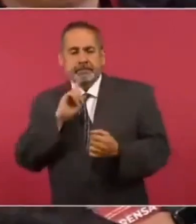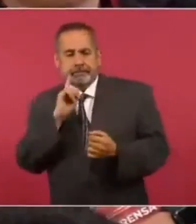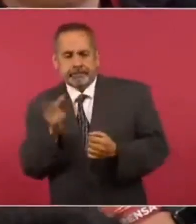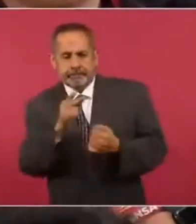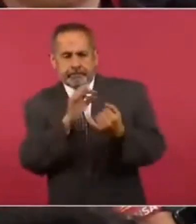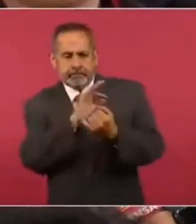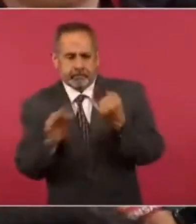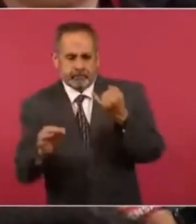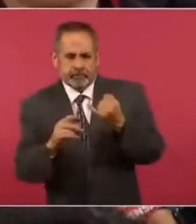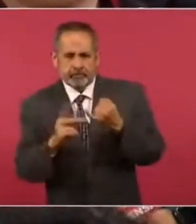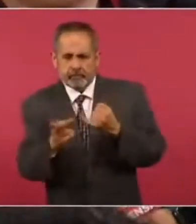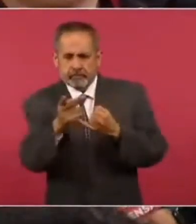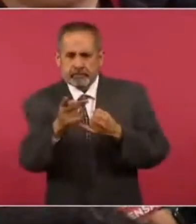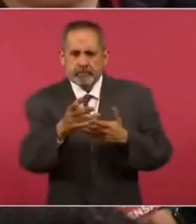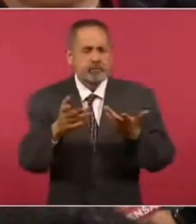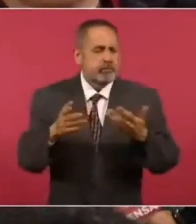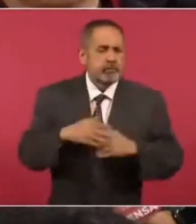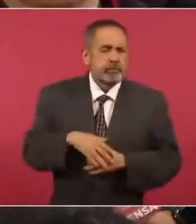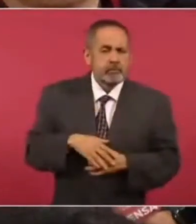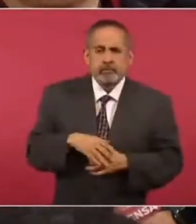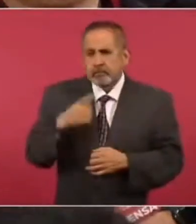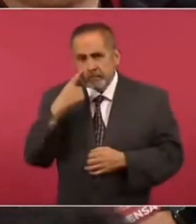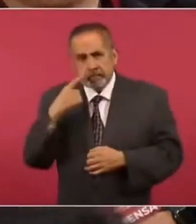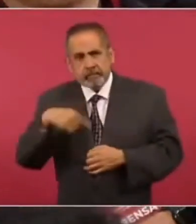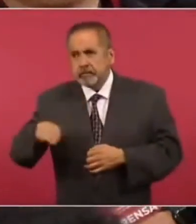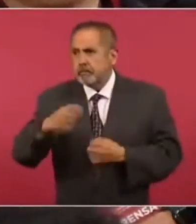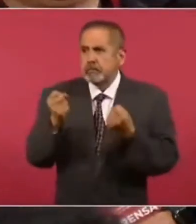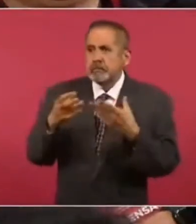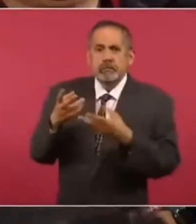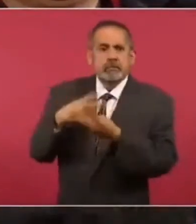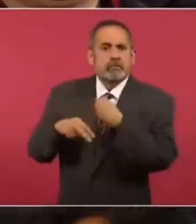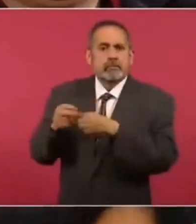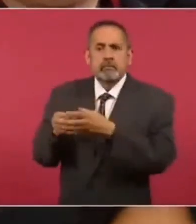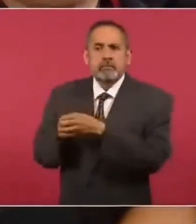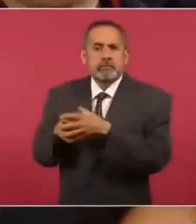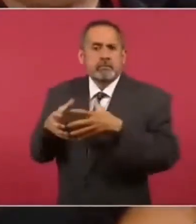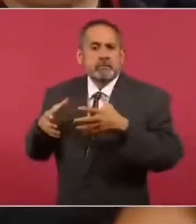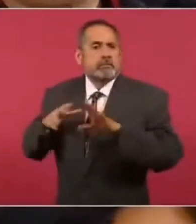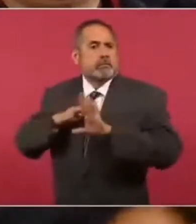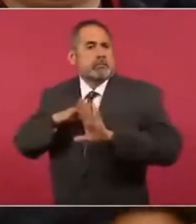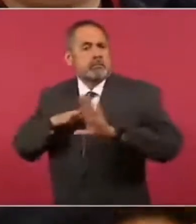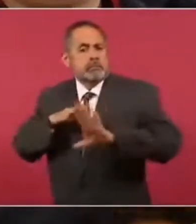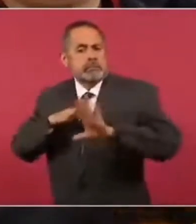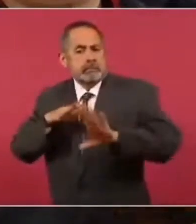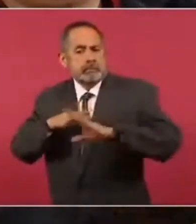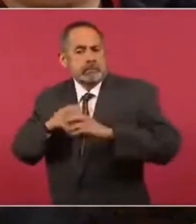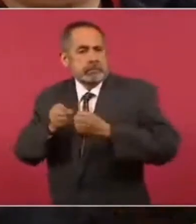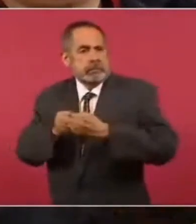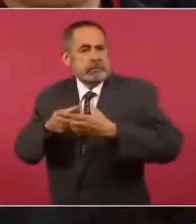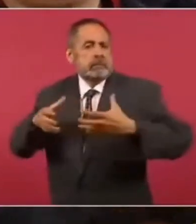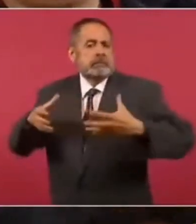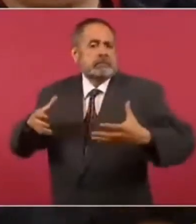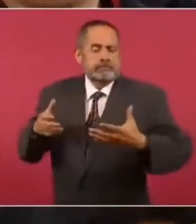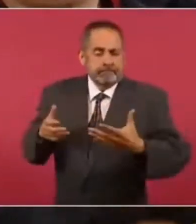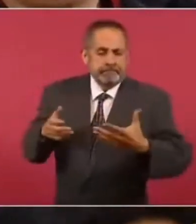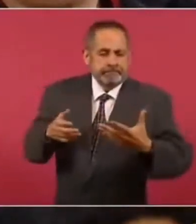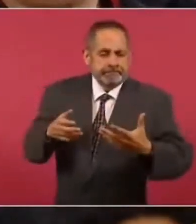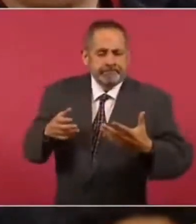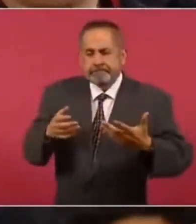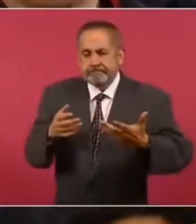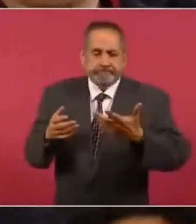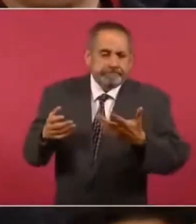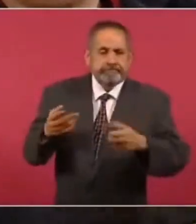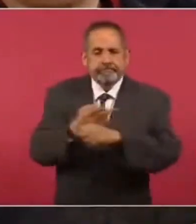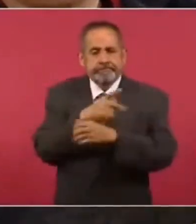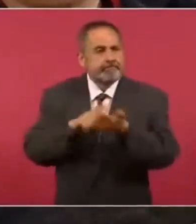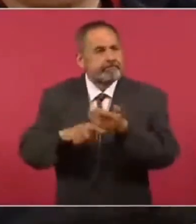se implementarán ante el creciente flujo migratorio que se está presentando en algunas entidades, sobre todo después de lo sucedido en